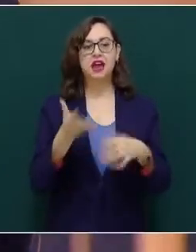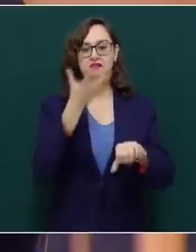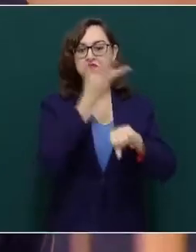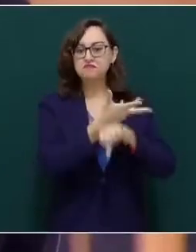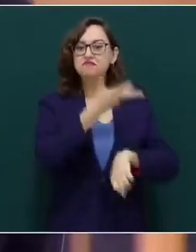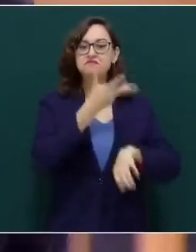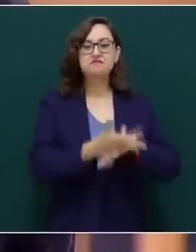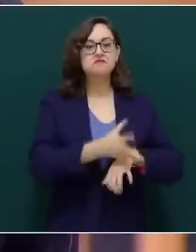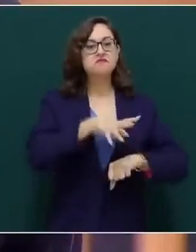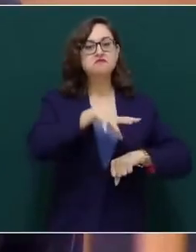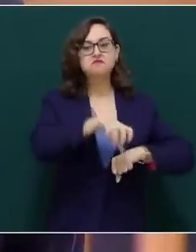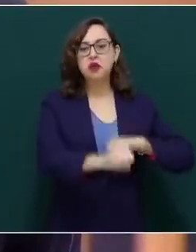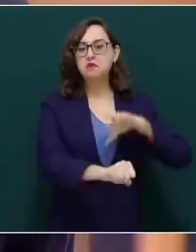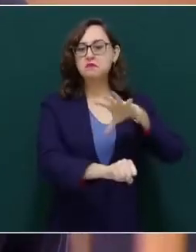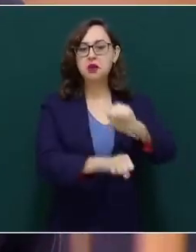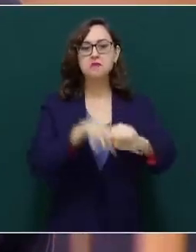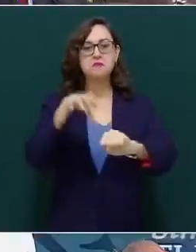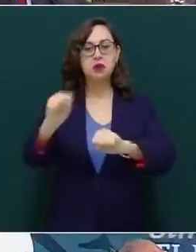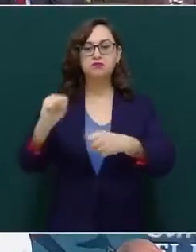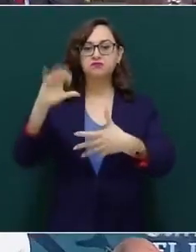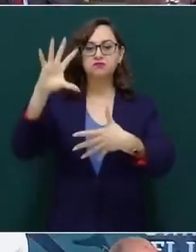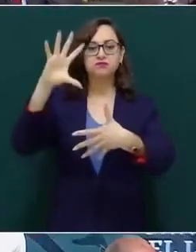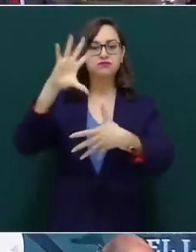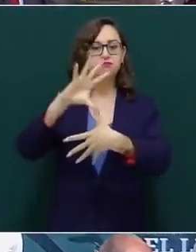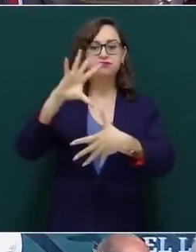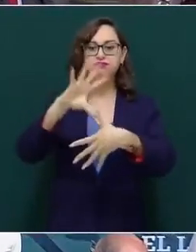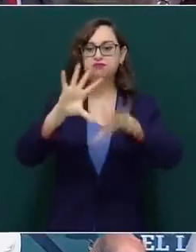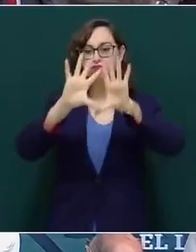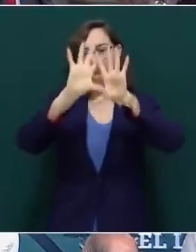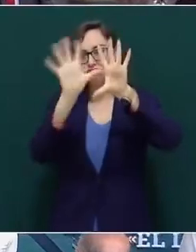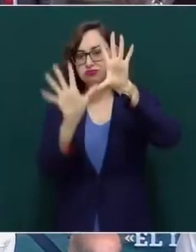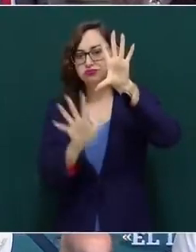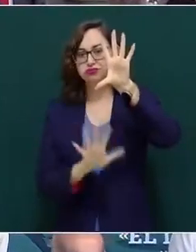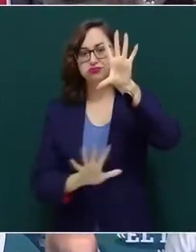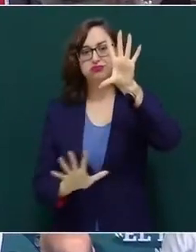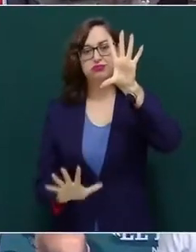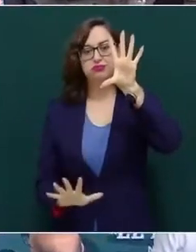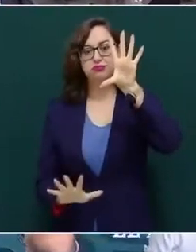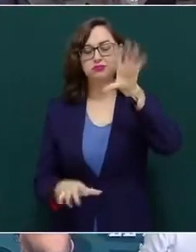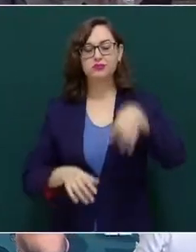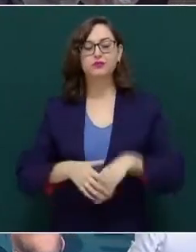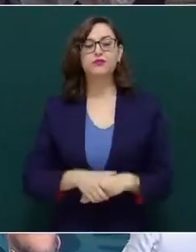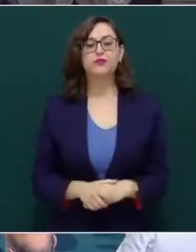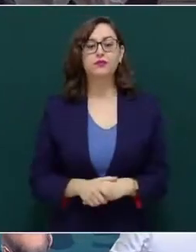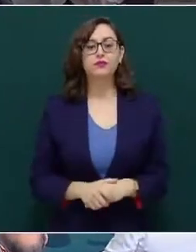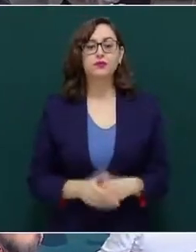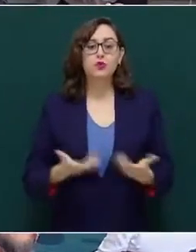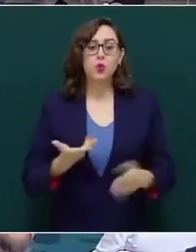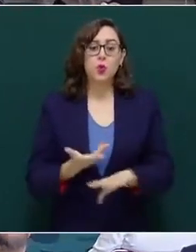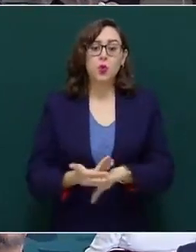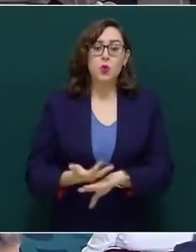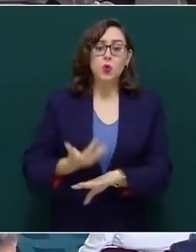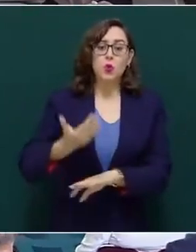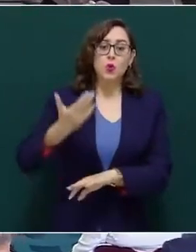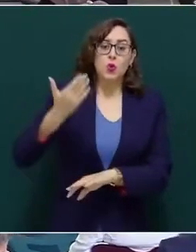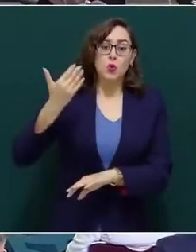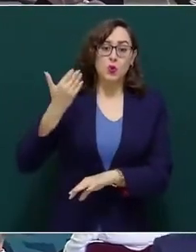físico vital en toda América. Desde aquel tiempo,